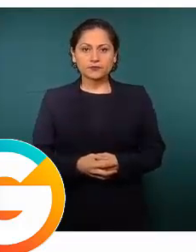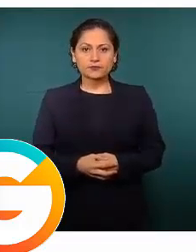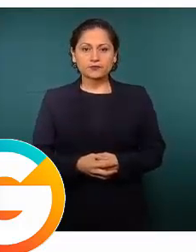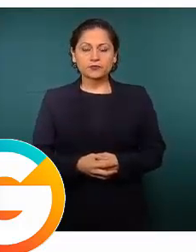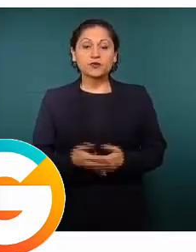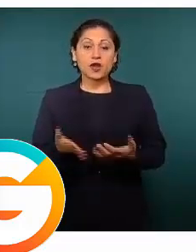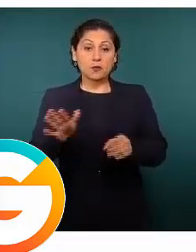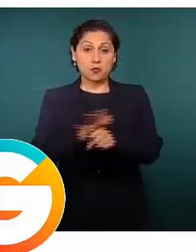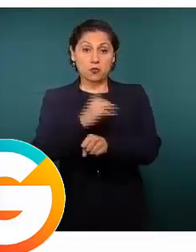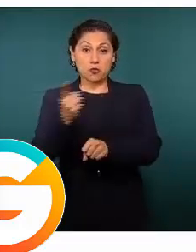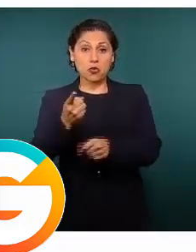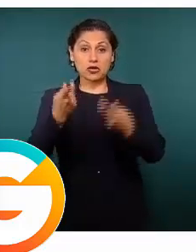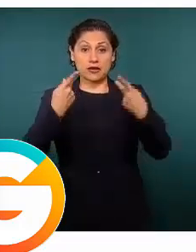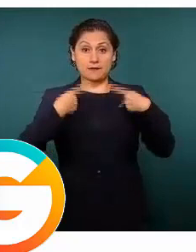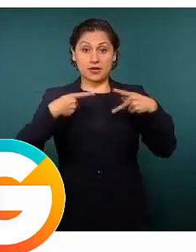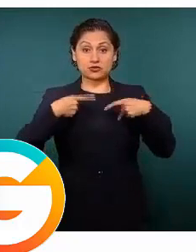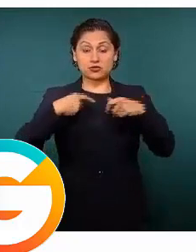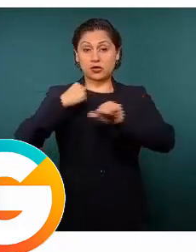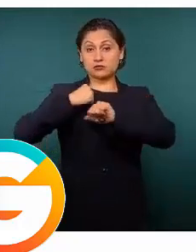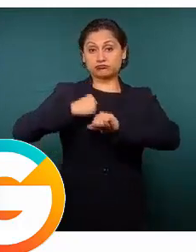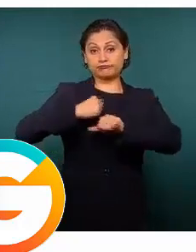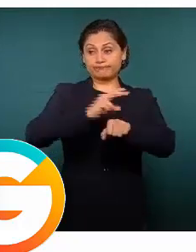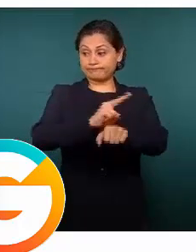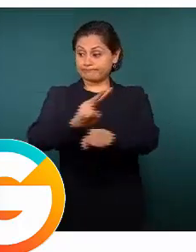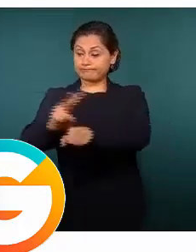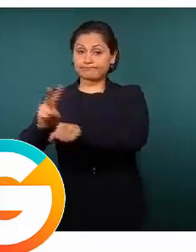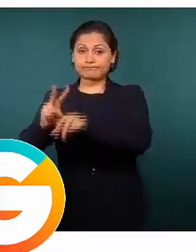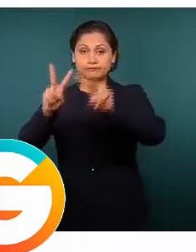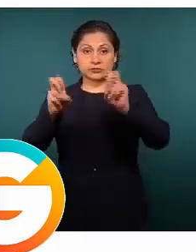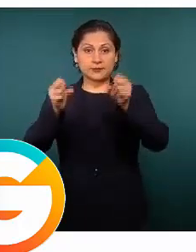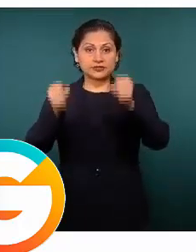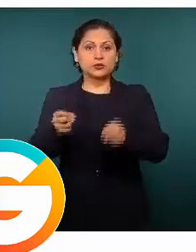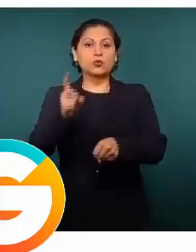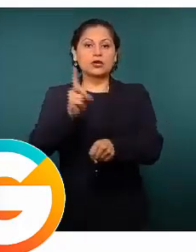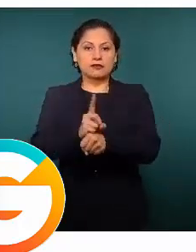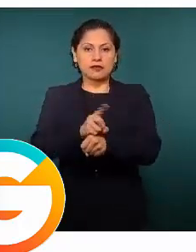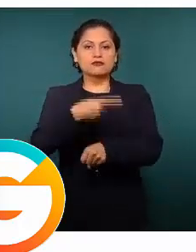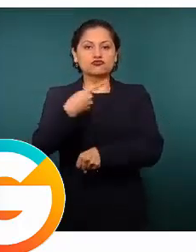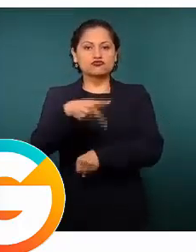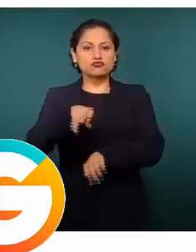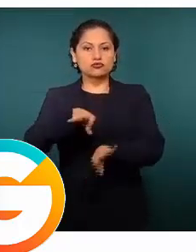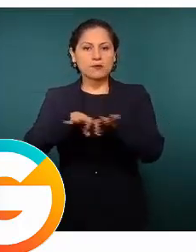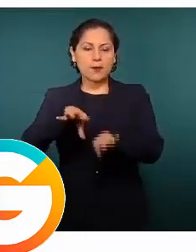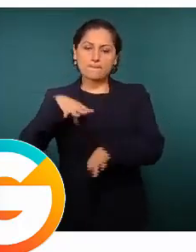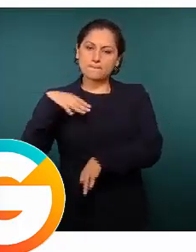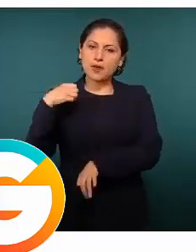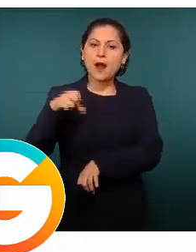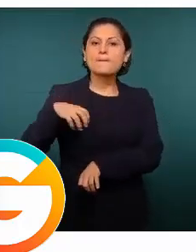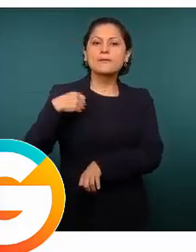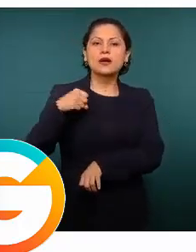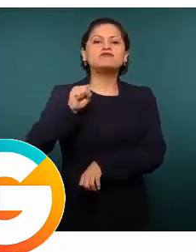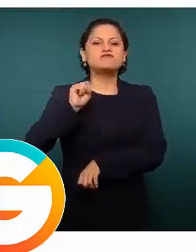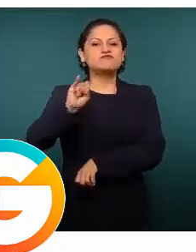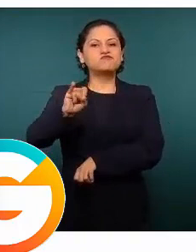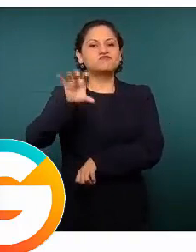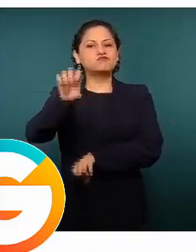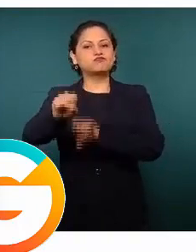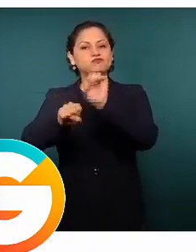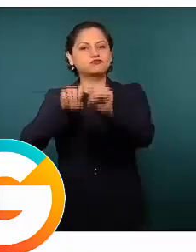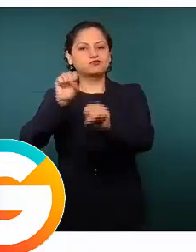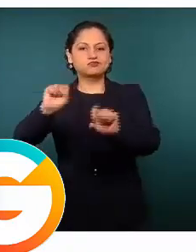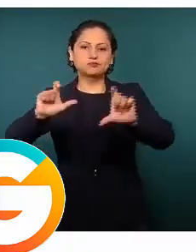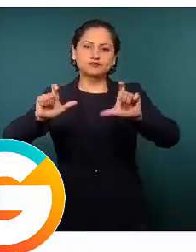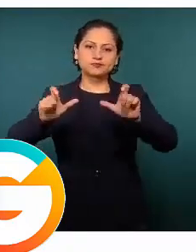autoridades ha sido importante para lograr esta reducción, que no se crezcan los delitos y que vaya poco a poco esa